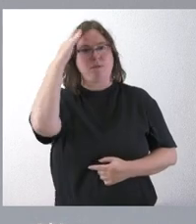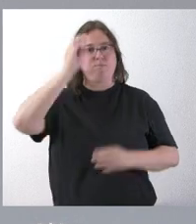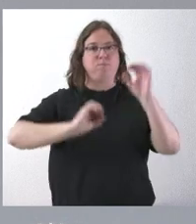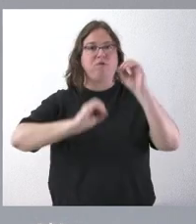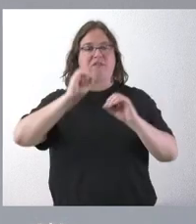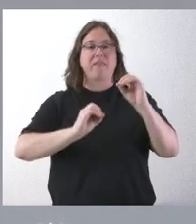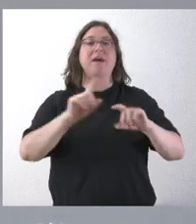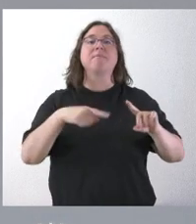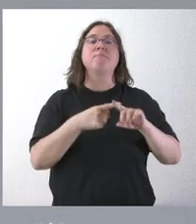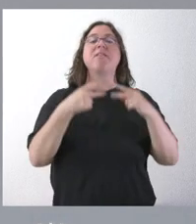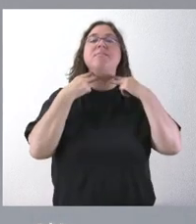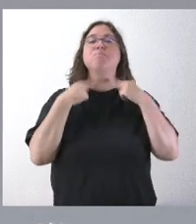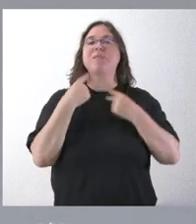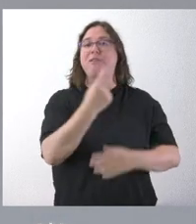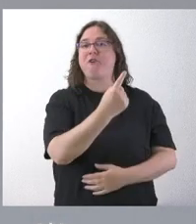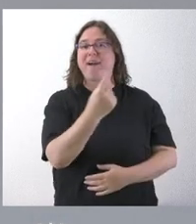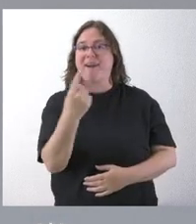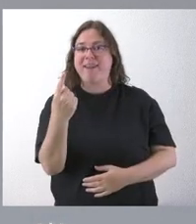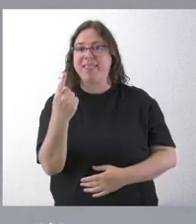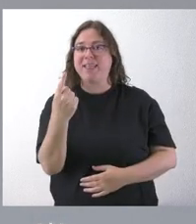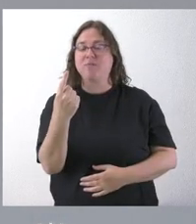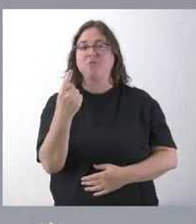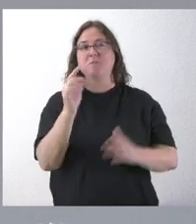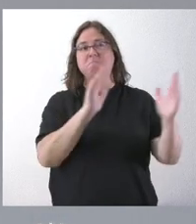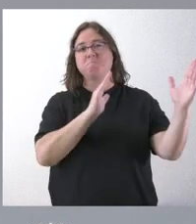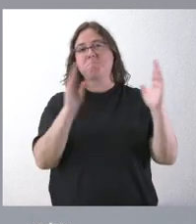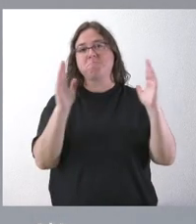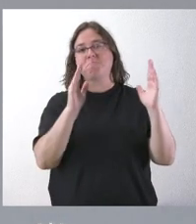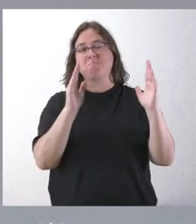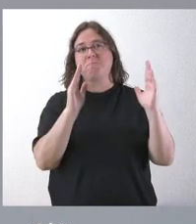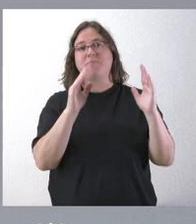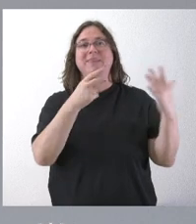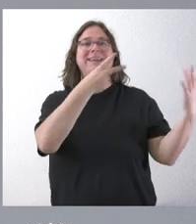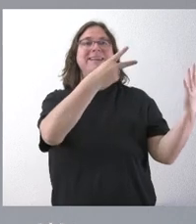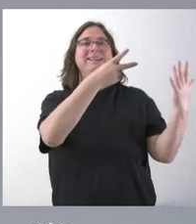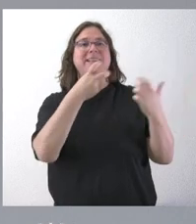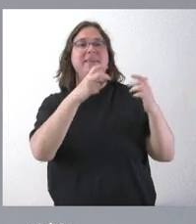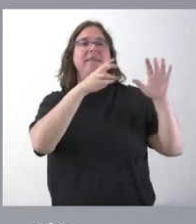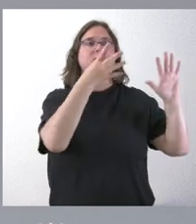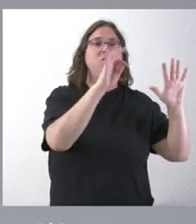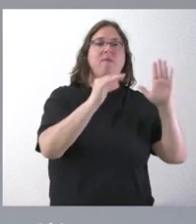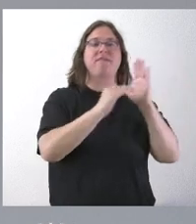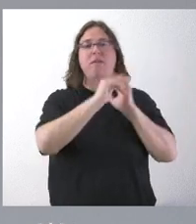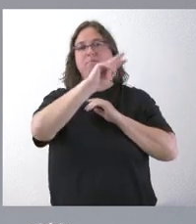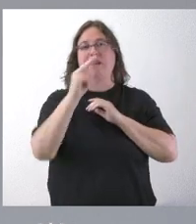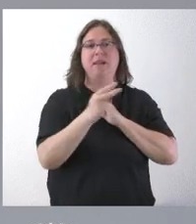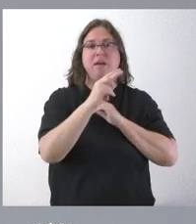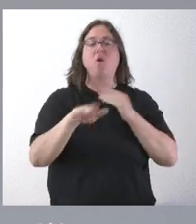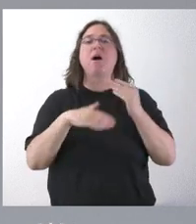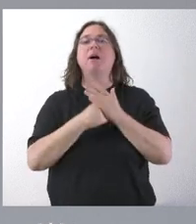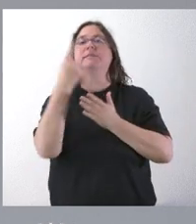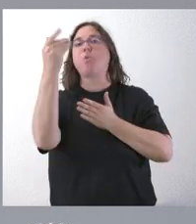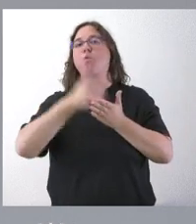diputaciones recibirá esta ayuda en una horquilla que va entre los 790.000 euros la que menos y 1